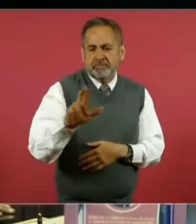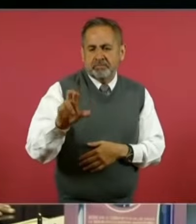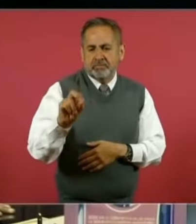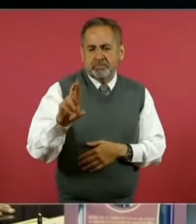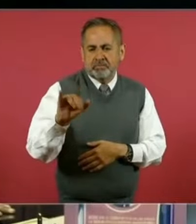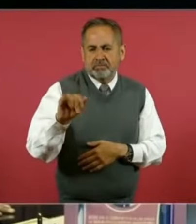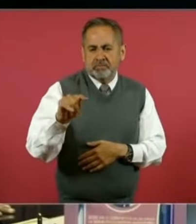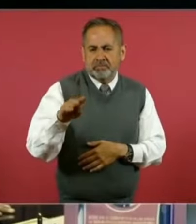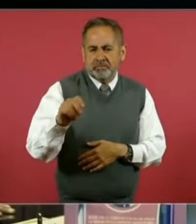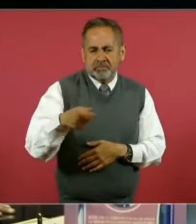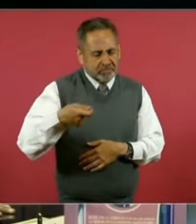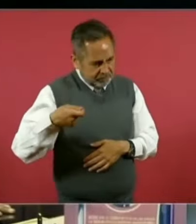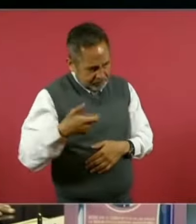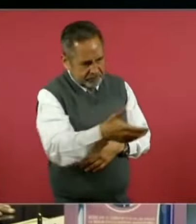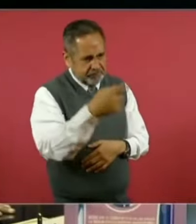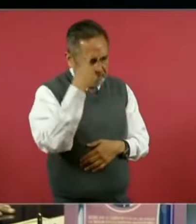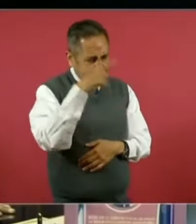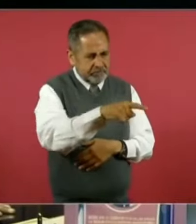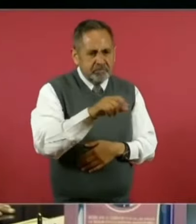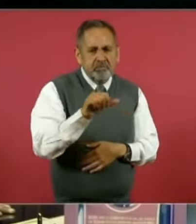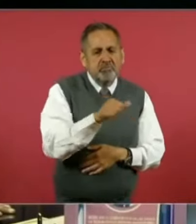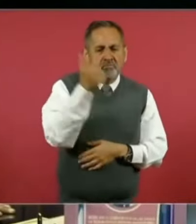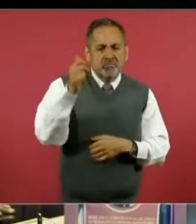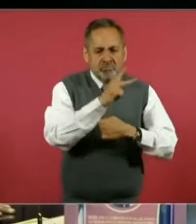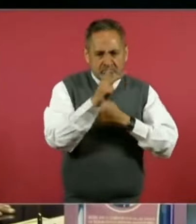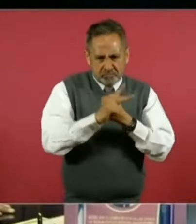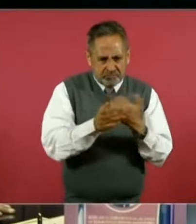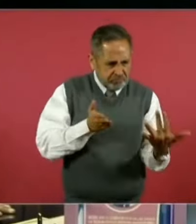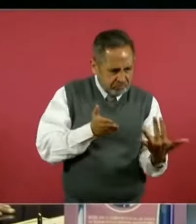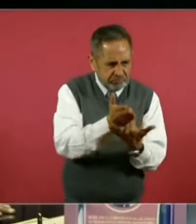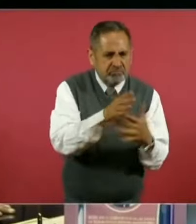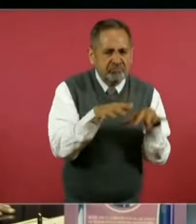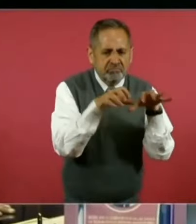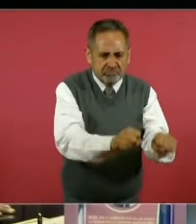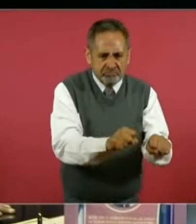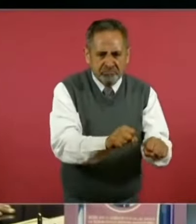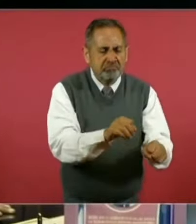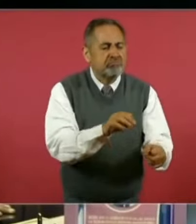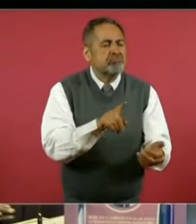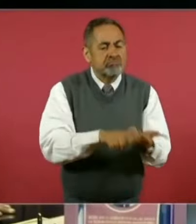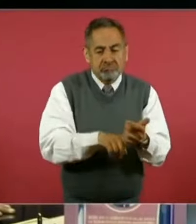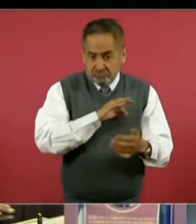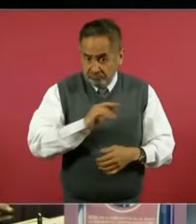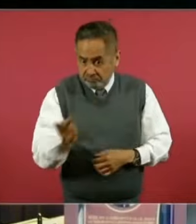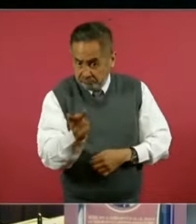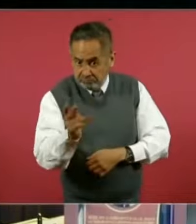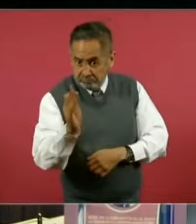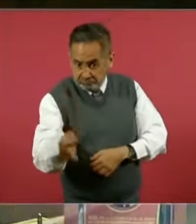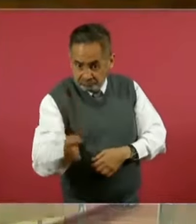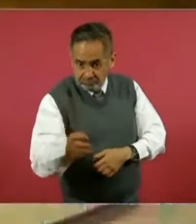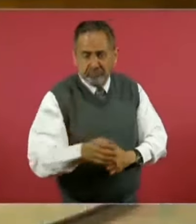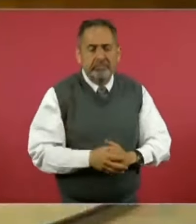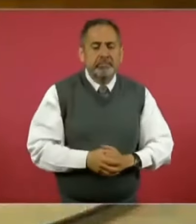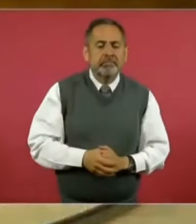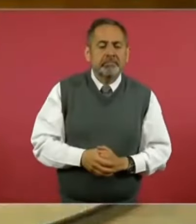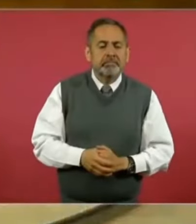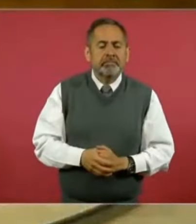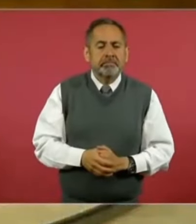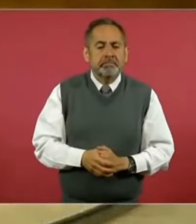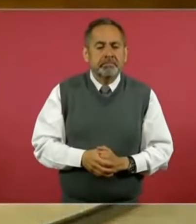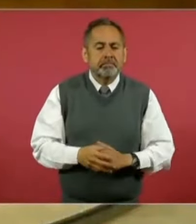organizado realmente como delito de terrorismo en México. Le respondo que